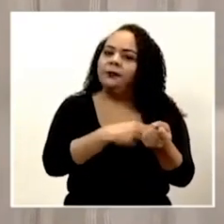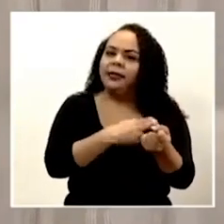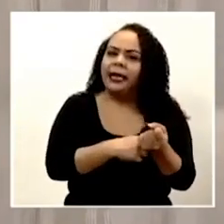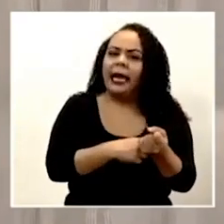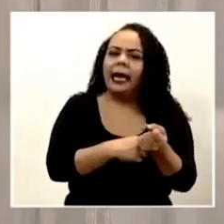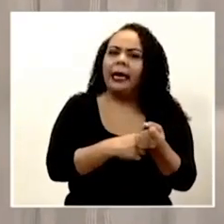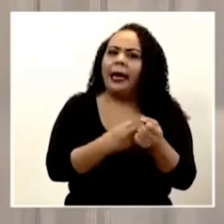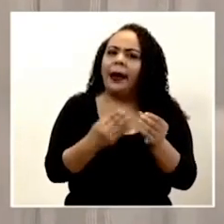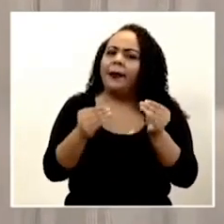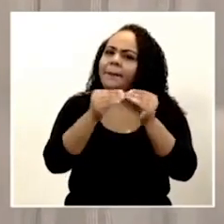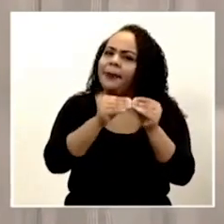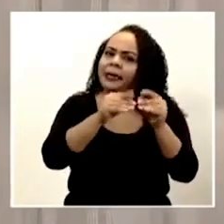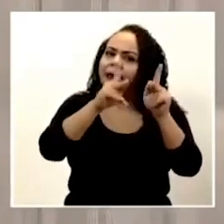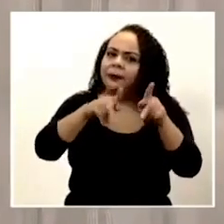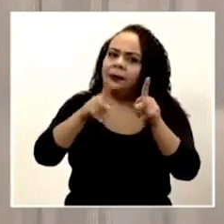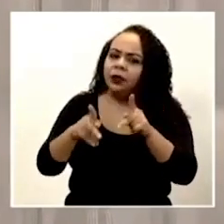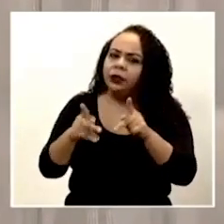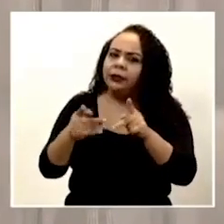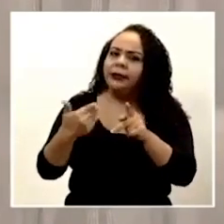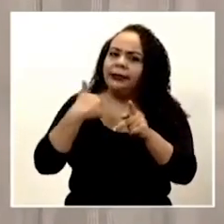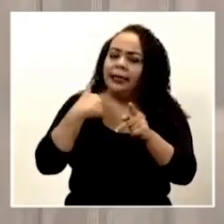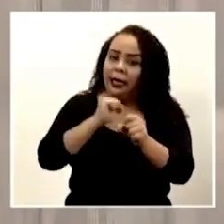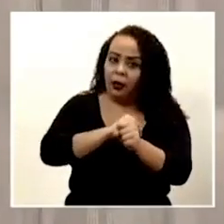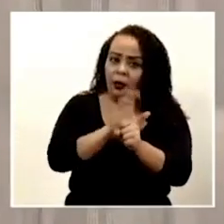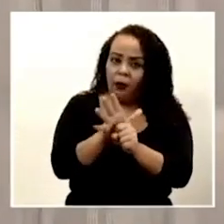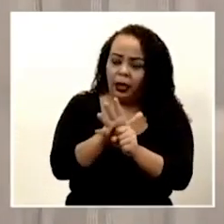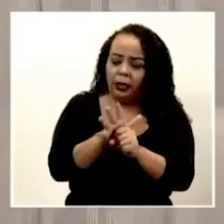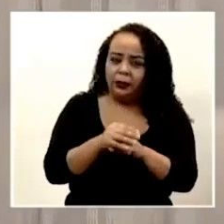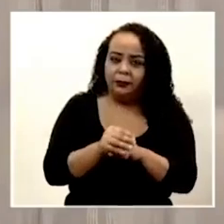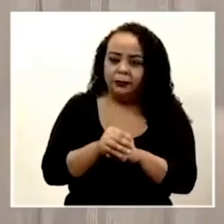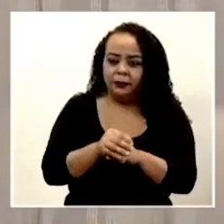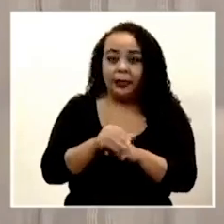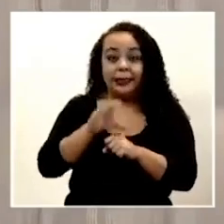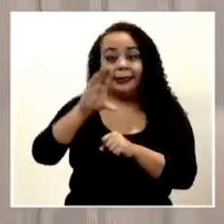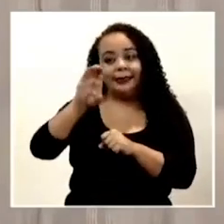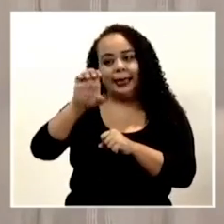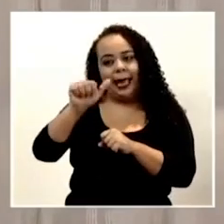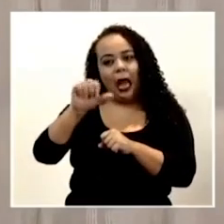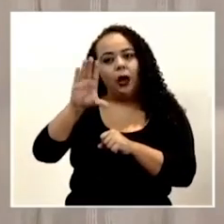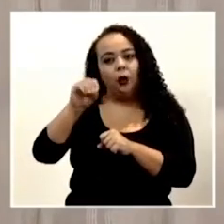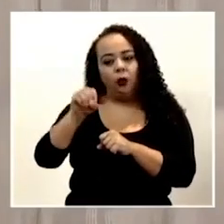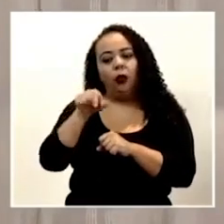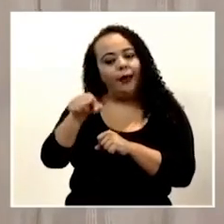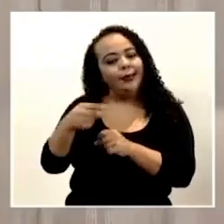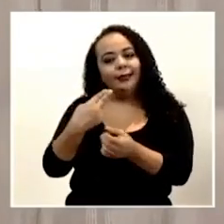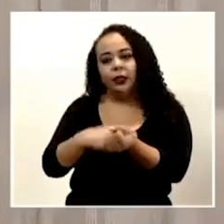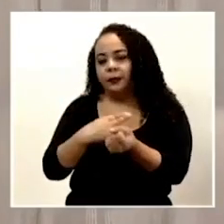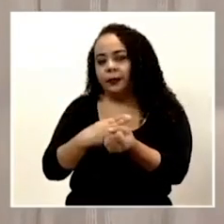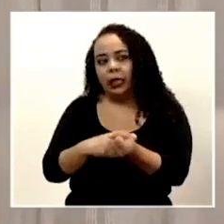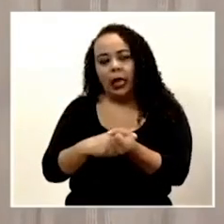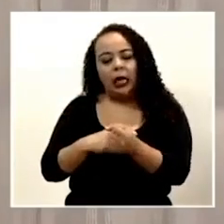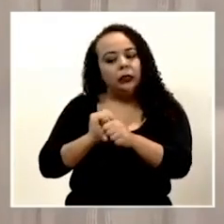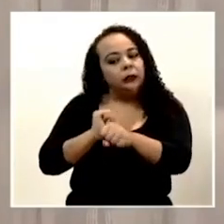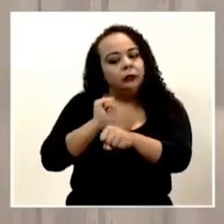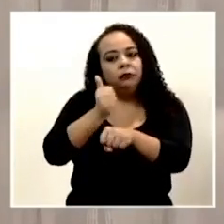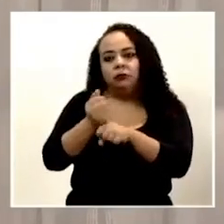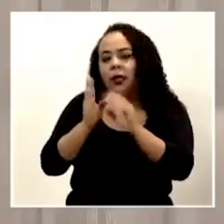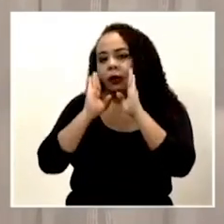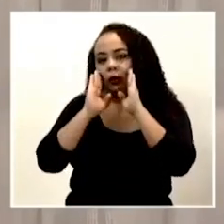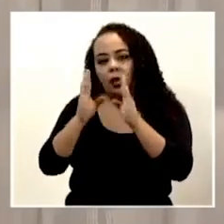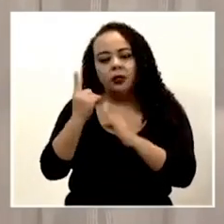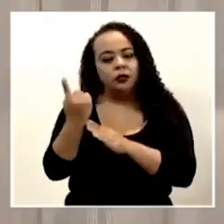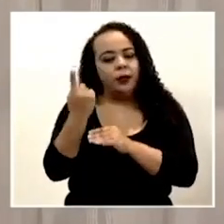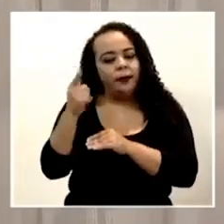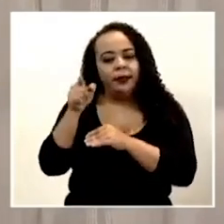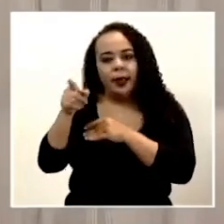más pacientes, eh, tiene COVID-19, es SEACO. Ese es el hospital que está diseñado a atender solo